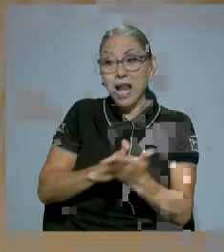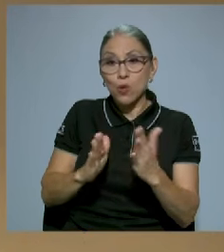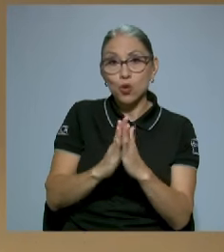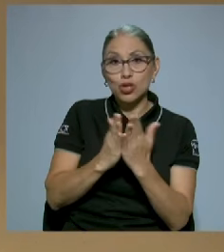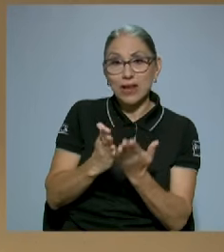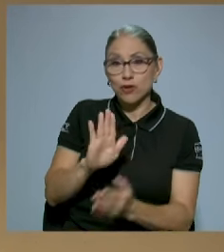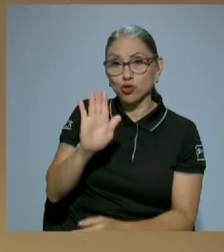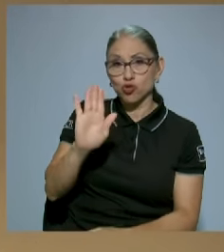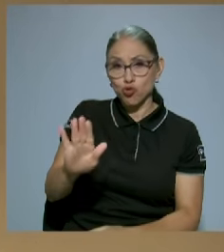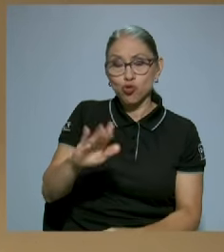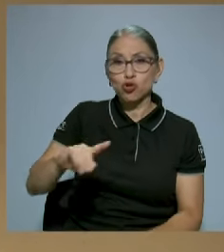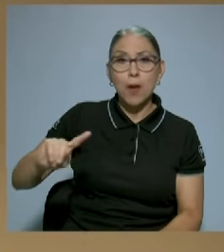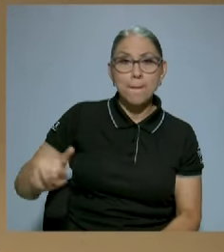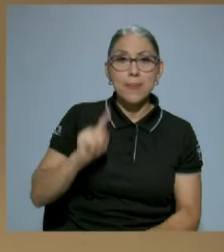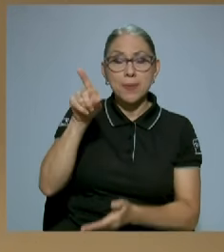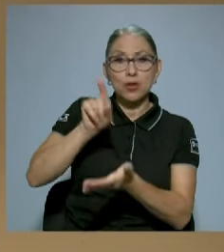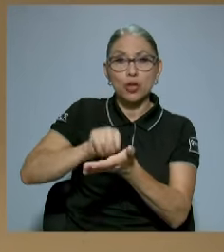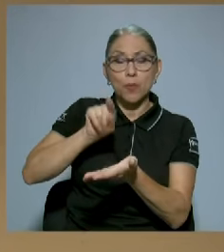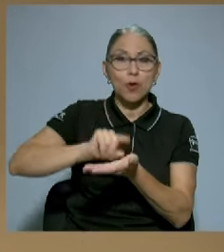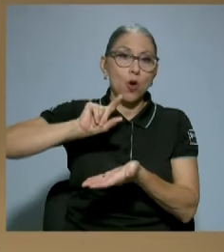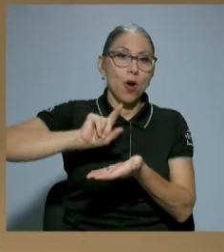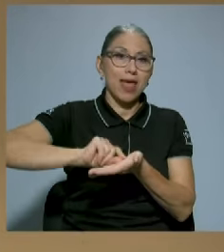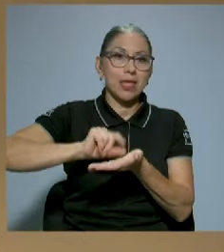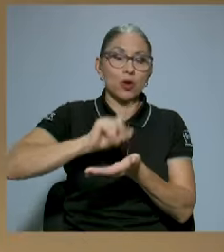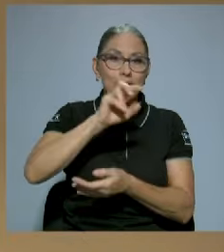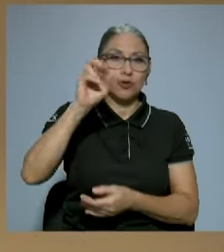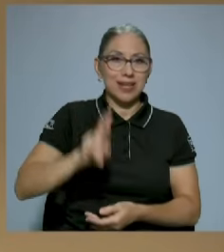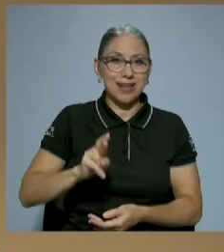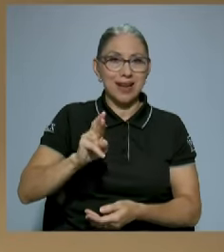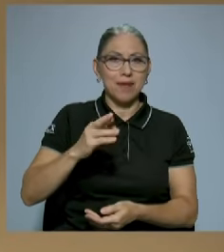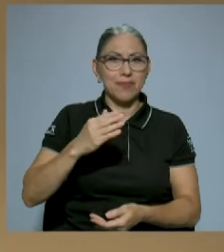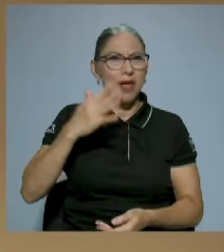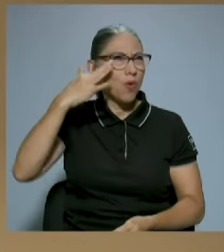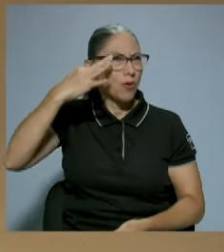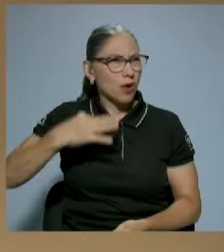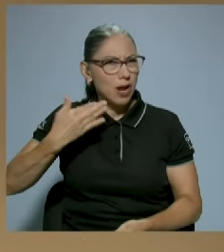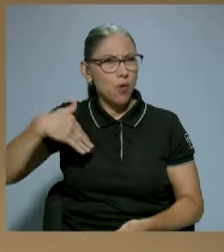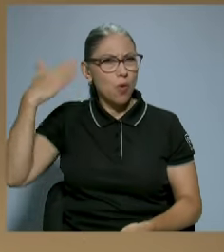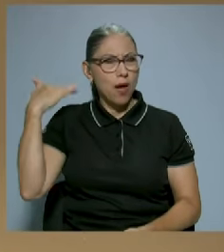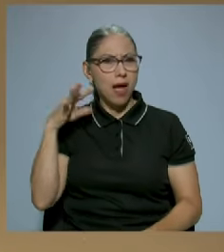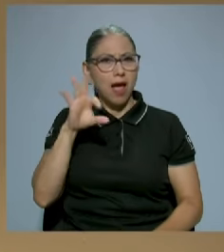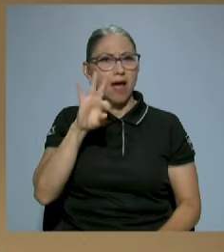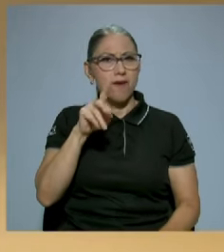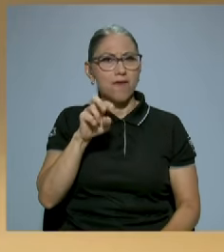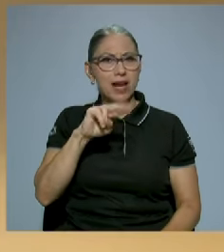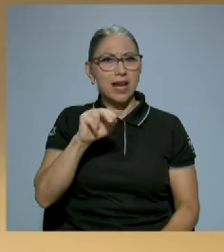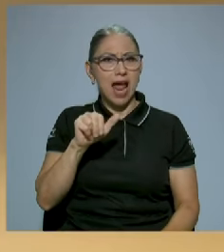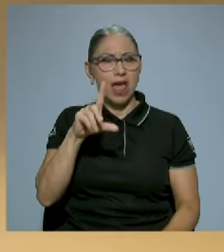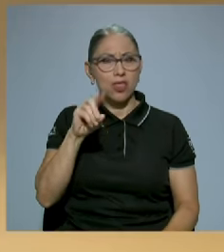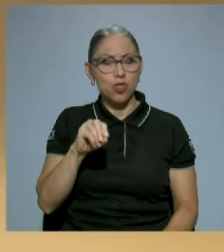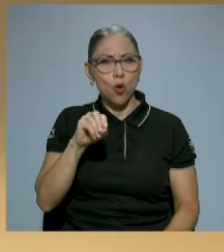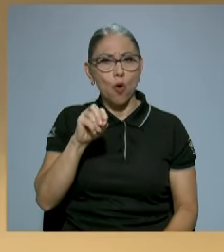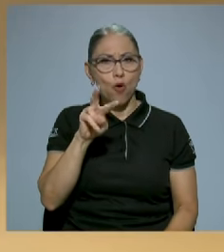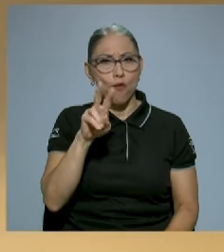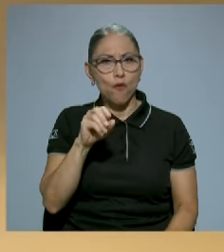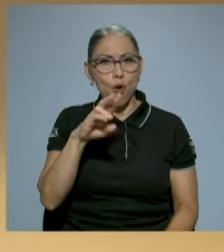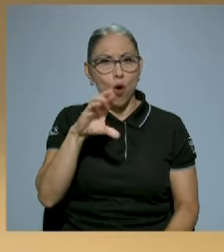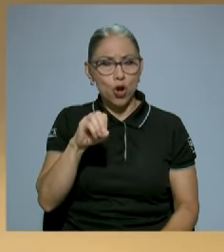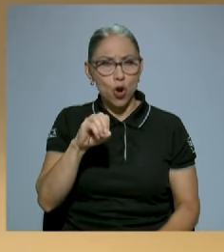los primeros de la editorial Costa Rica cuando don Fernando, creo que fue don Fernando Bolio el que fundó la editorial Costa Rica,